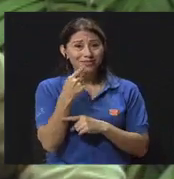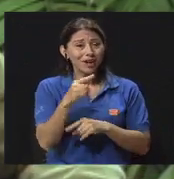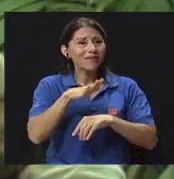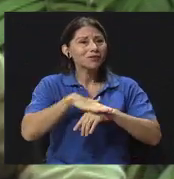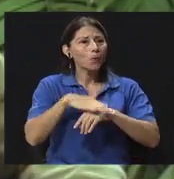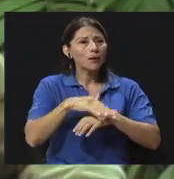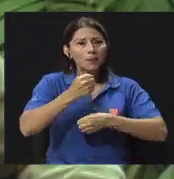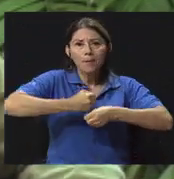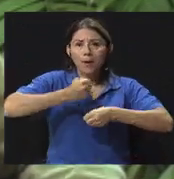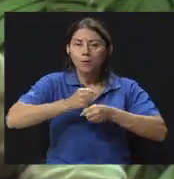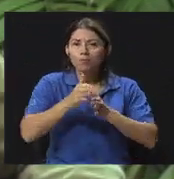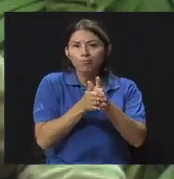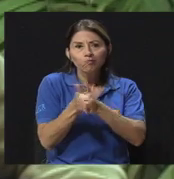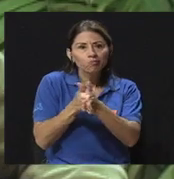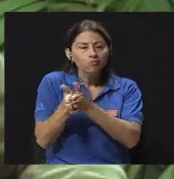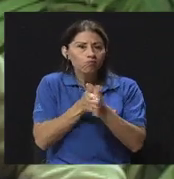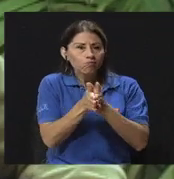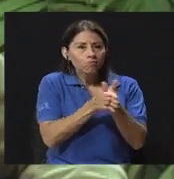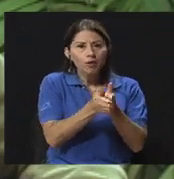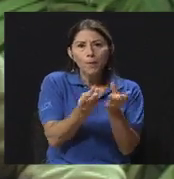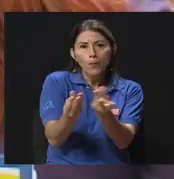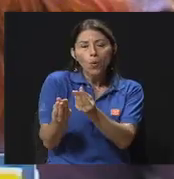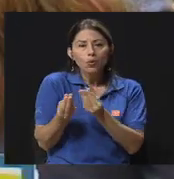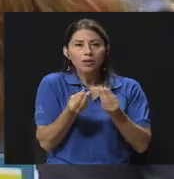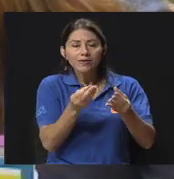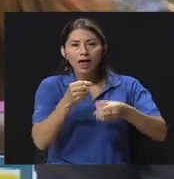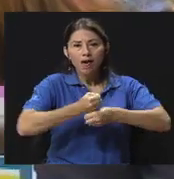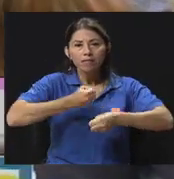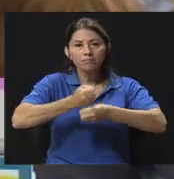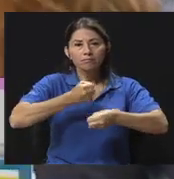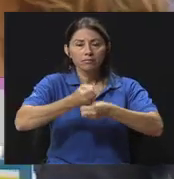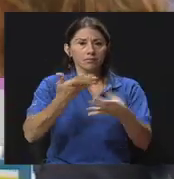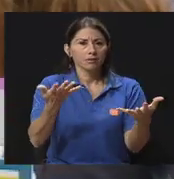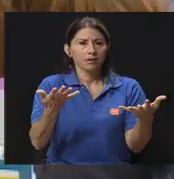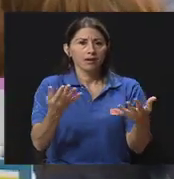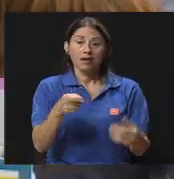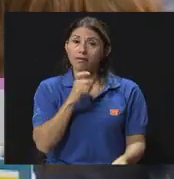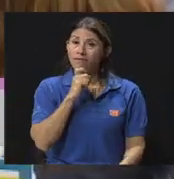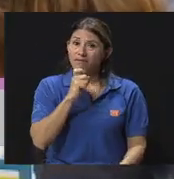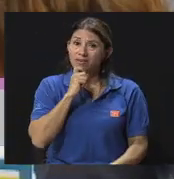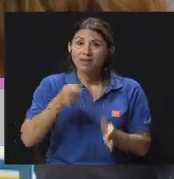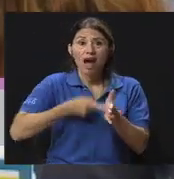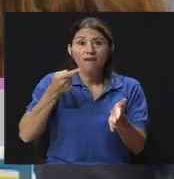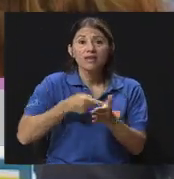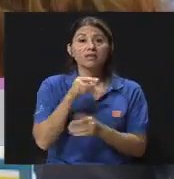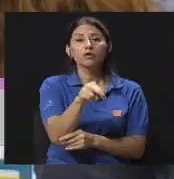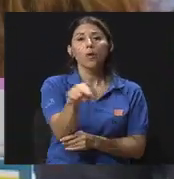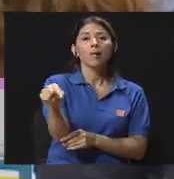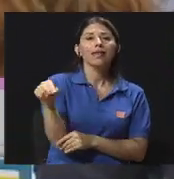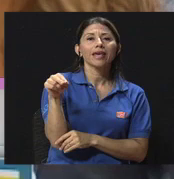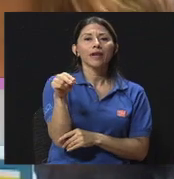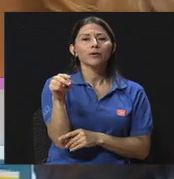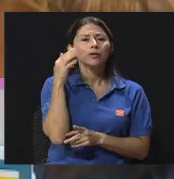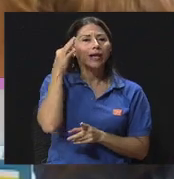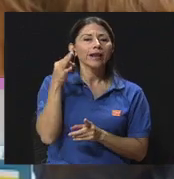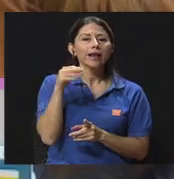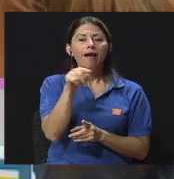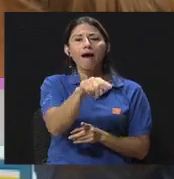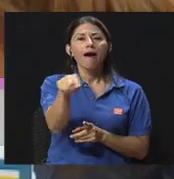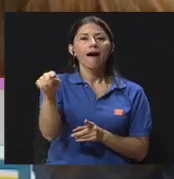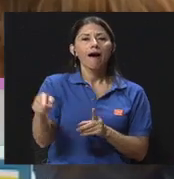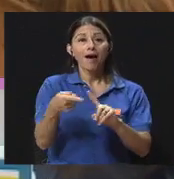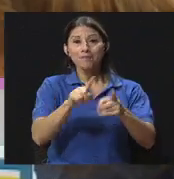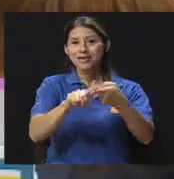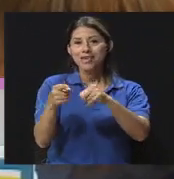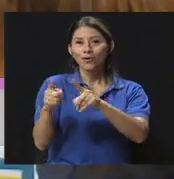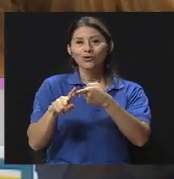eficiencia? Estaba mencionando la productividad. Y qué difícil es porque a veces hay compañeros que creen que son amigos y amigas y,